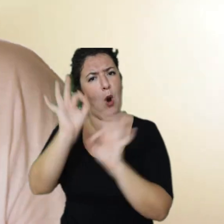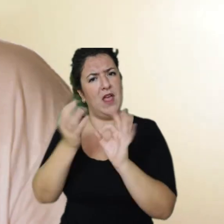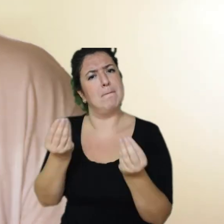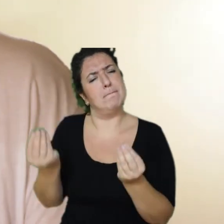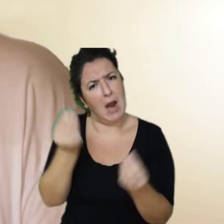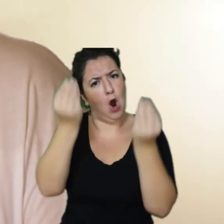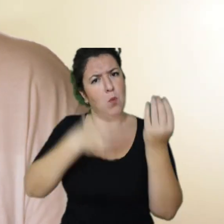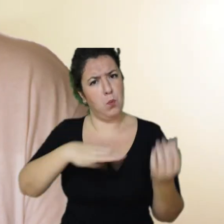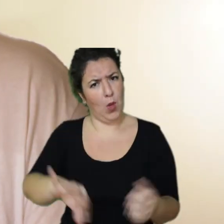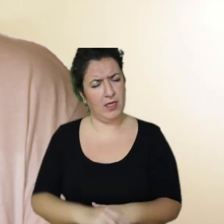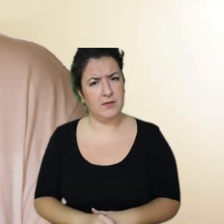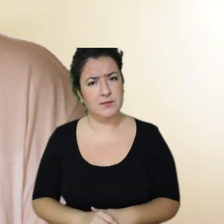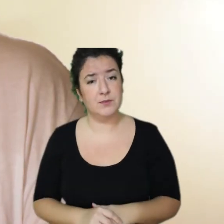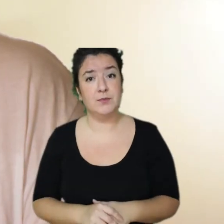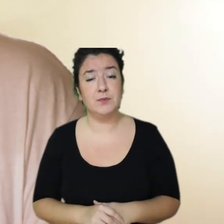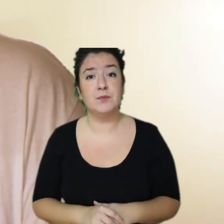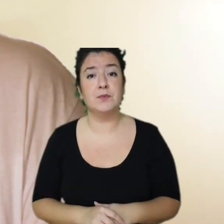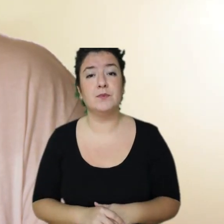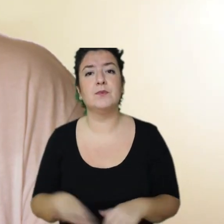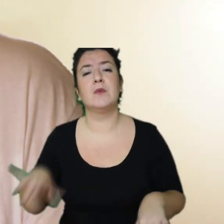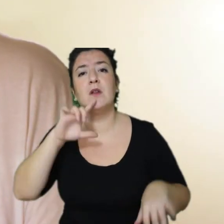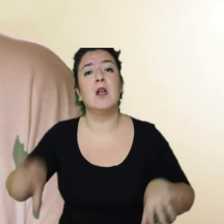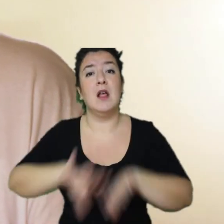Global Footprint Network